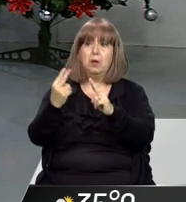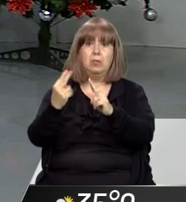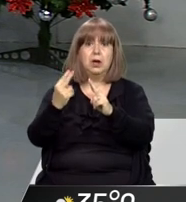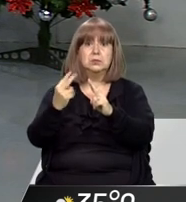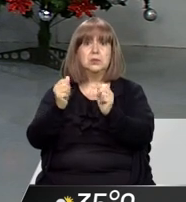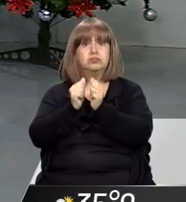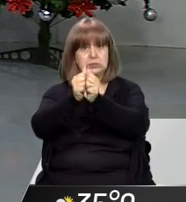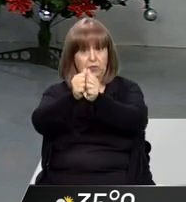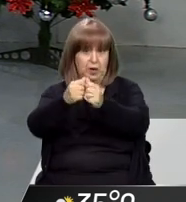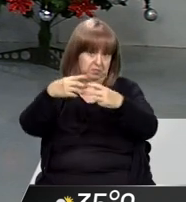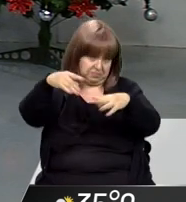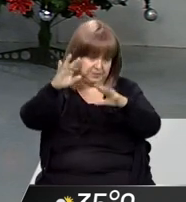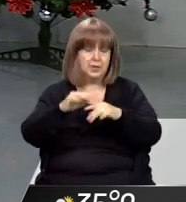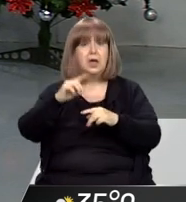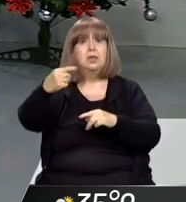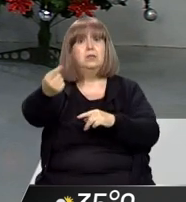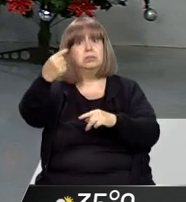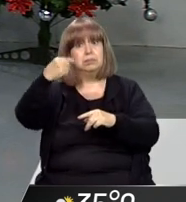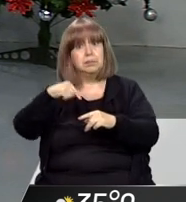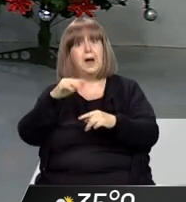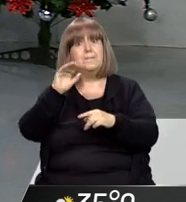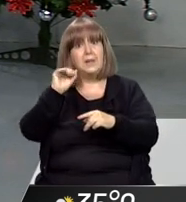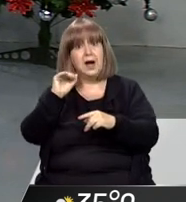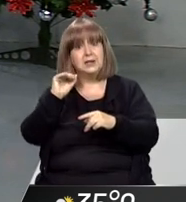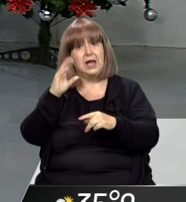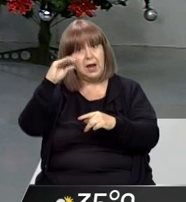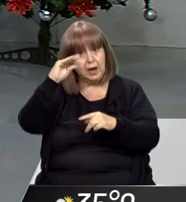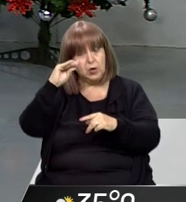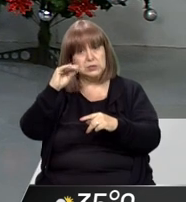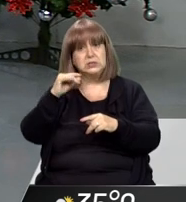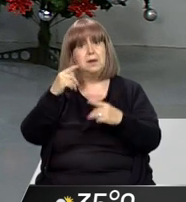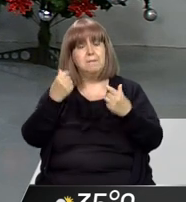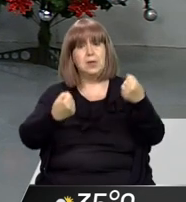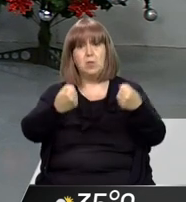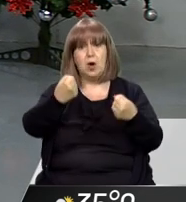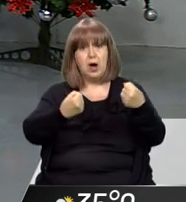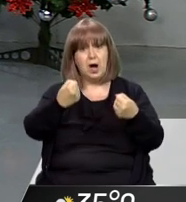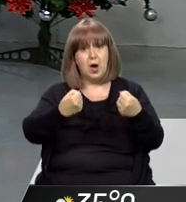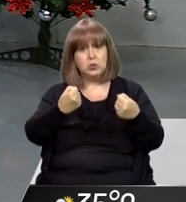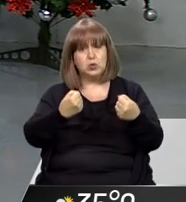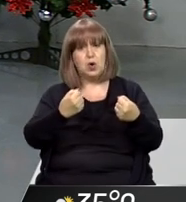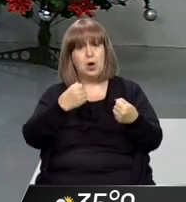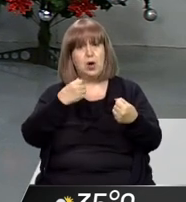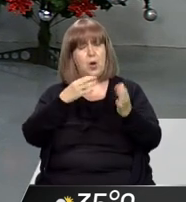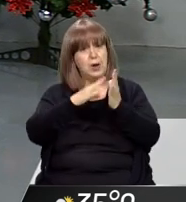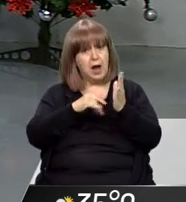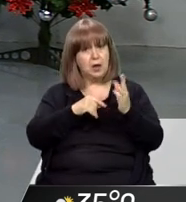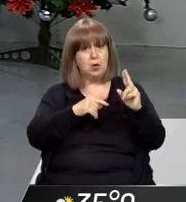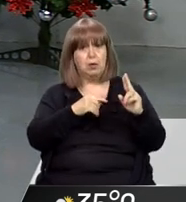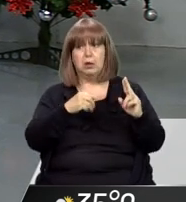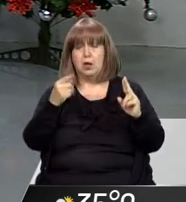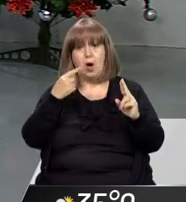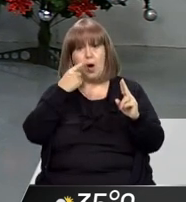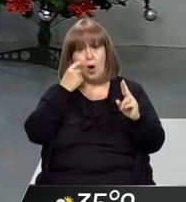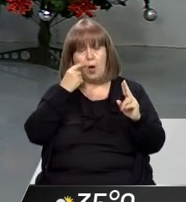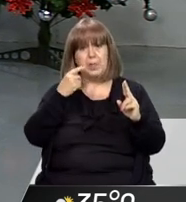con la camioneta, como bien decías vos, de Lobos, por la noche en su casa y con actitudes un poco sospechosas. Por un lado, lava la camioneta,